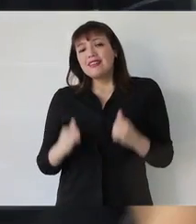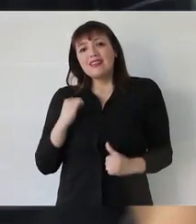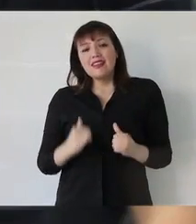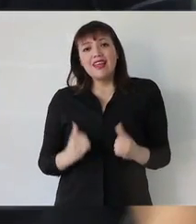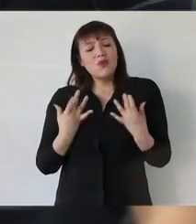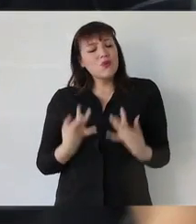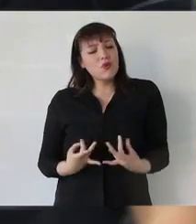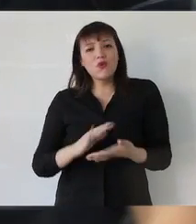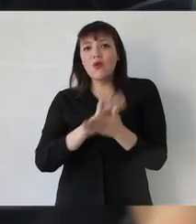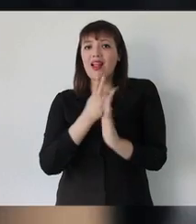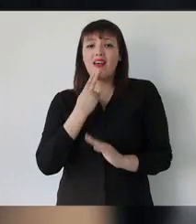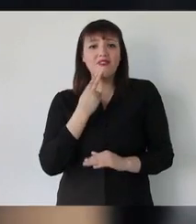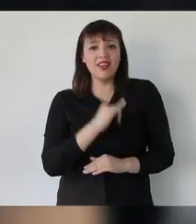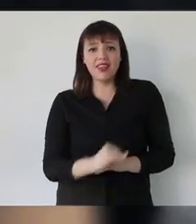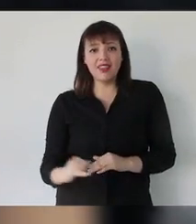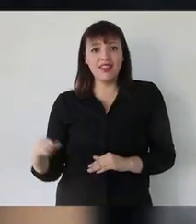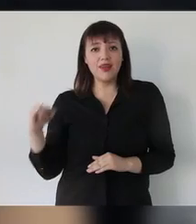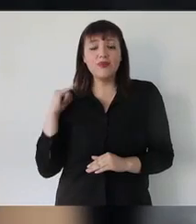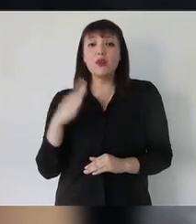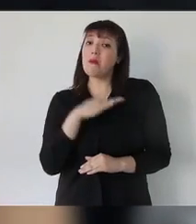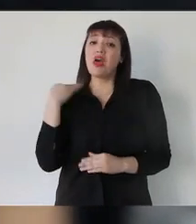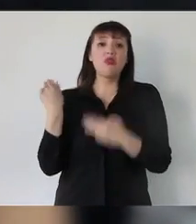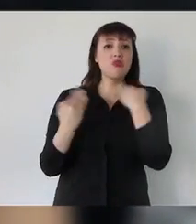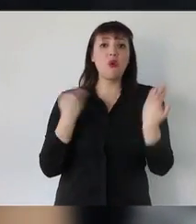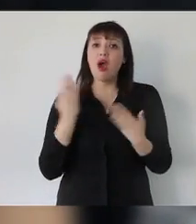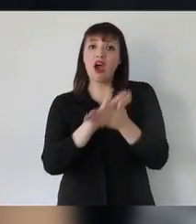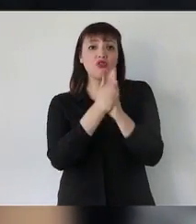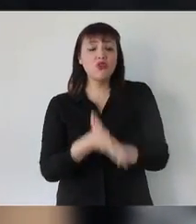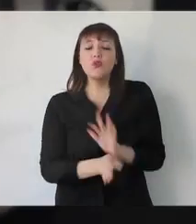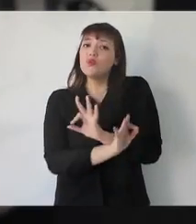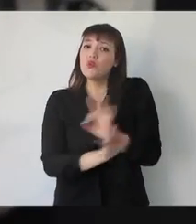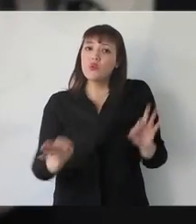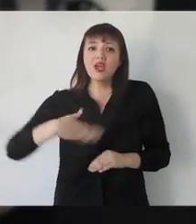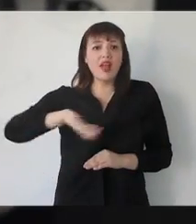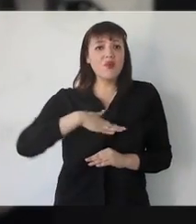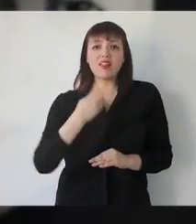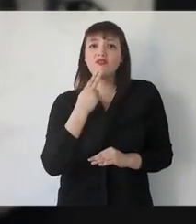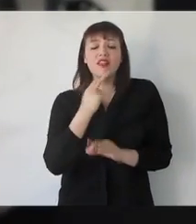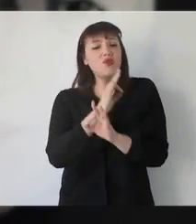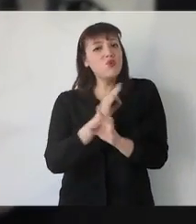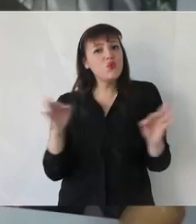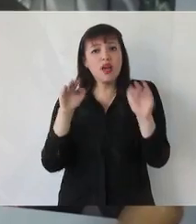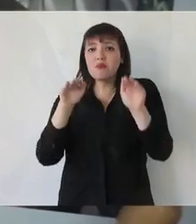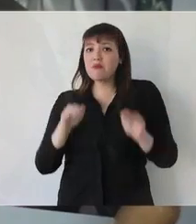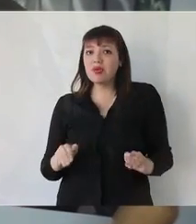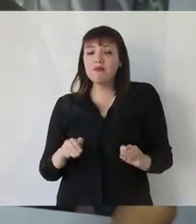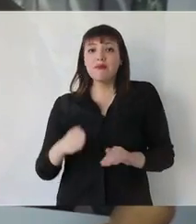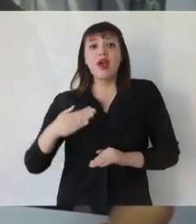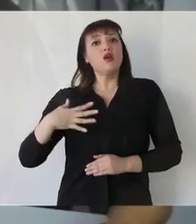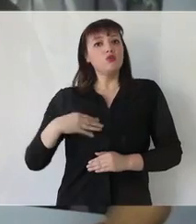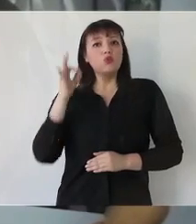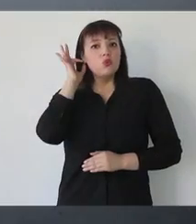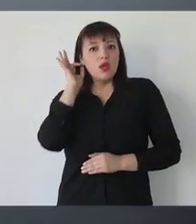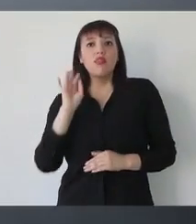enorme y te acompaña durante toda la vida. Y que nos mató a todos porque nuestra vida nunca, nunca va a ser la misma. Tu hija que